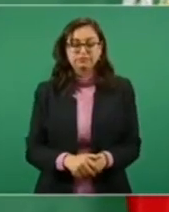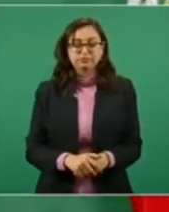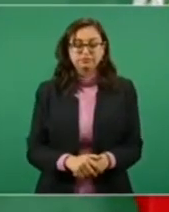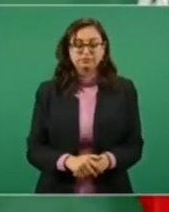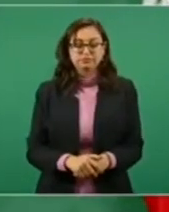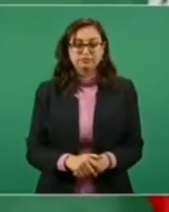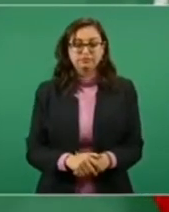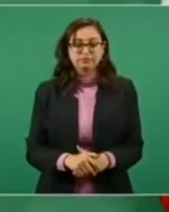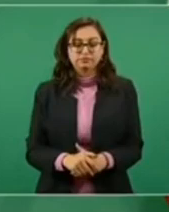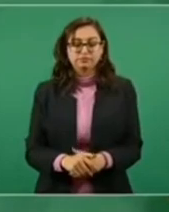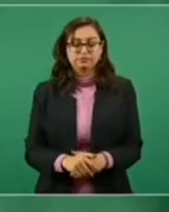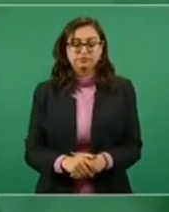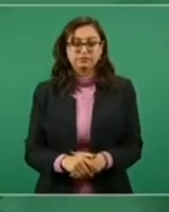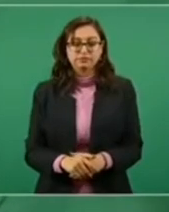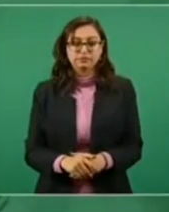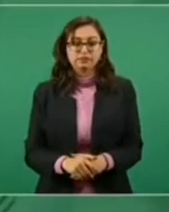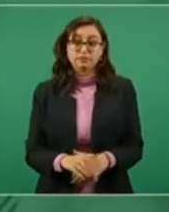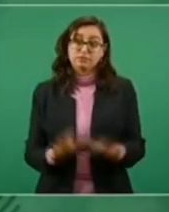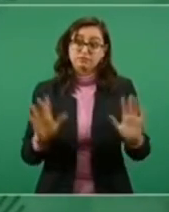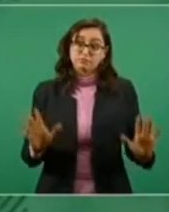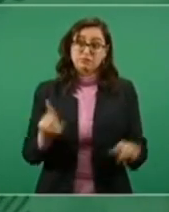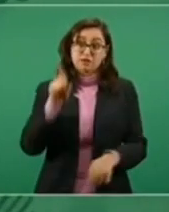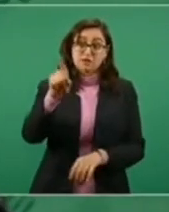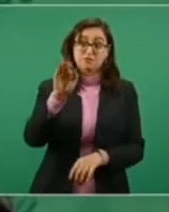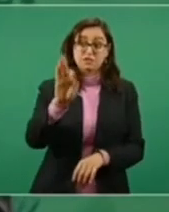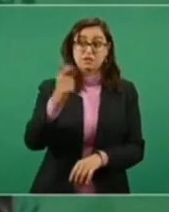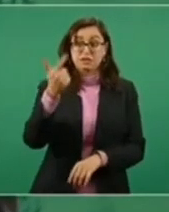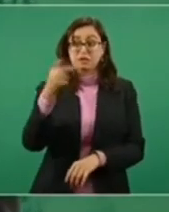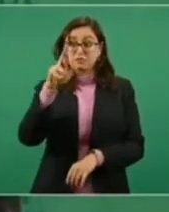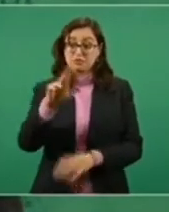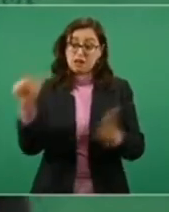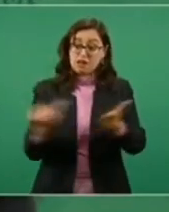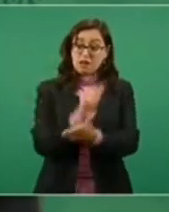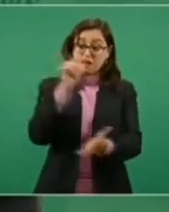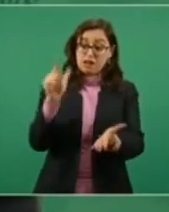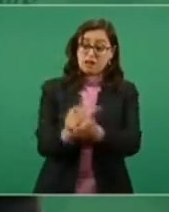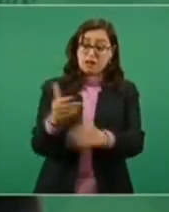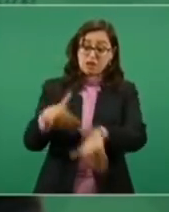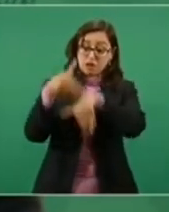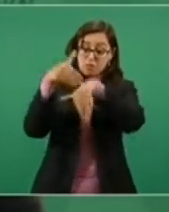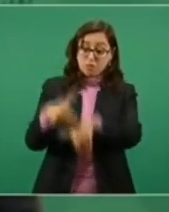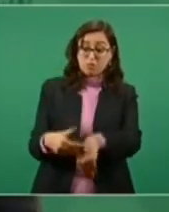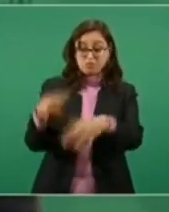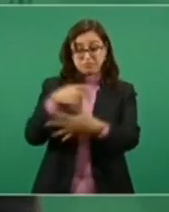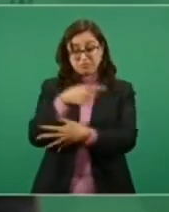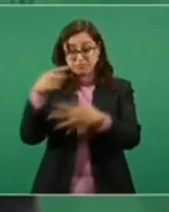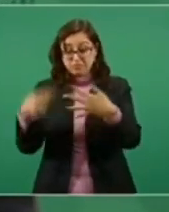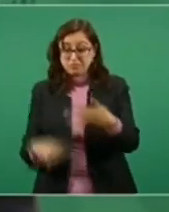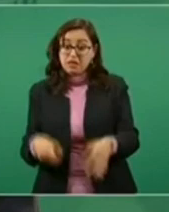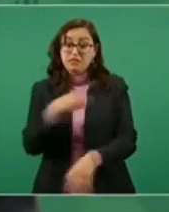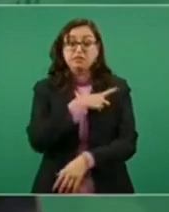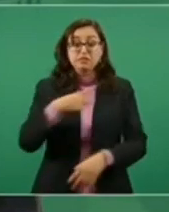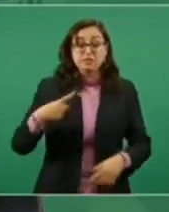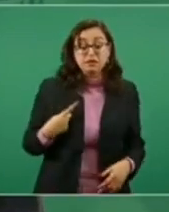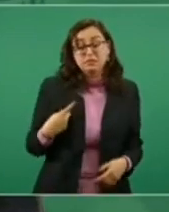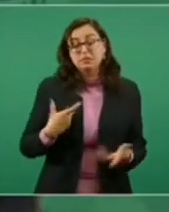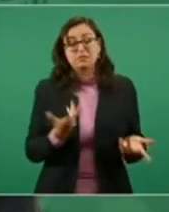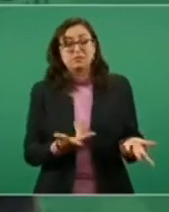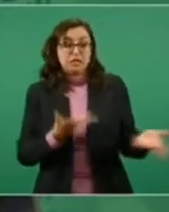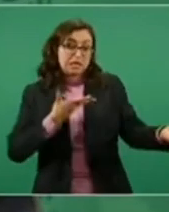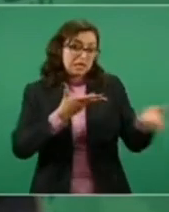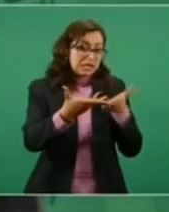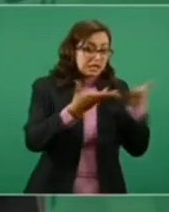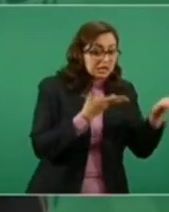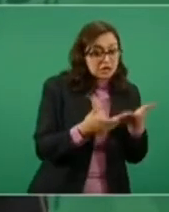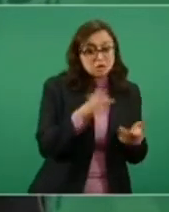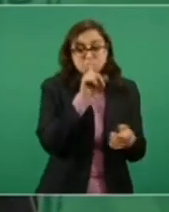ser en el marco de la legalidad. Nada de acuerdos en